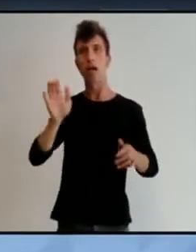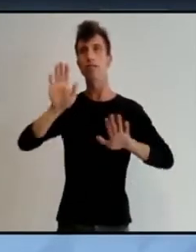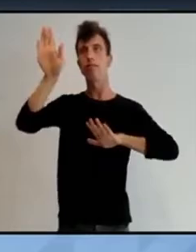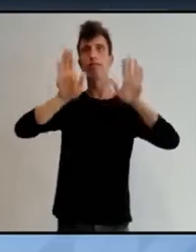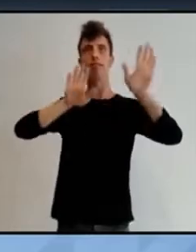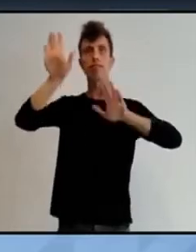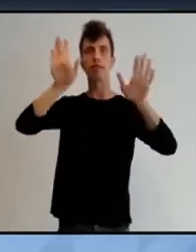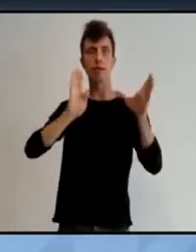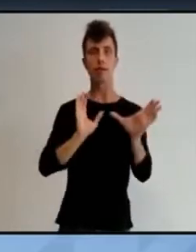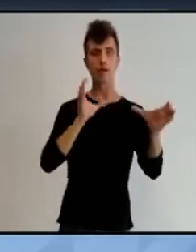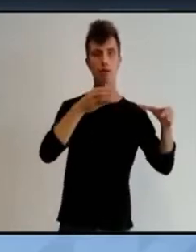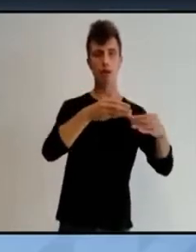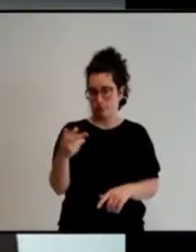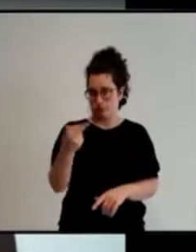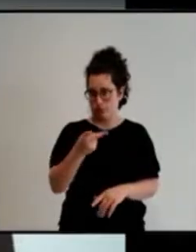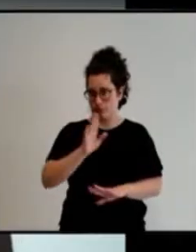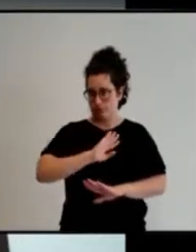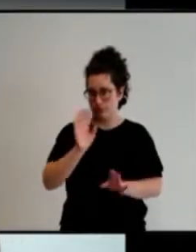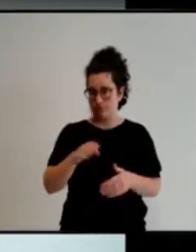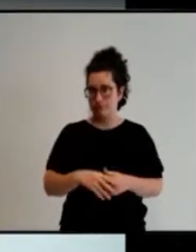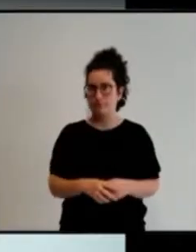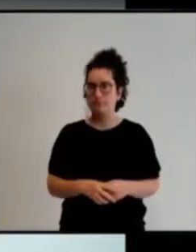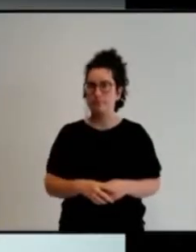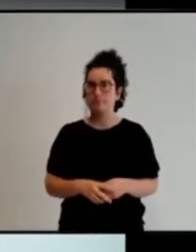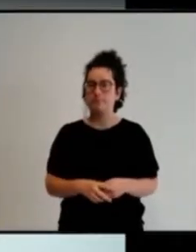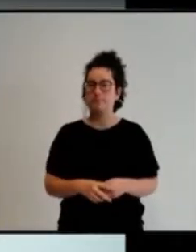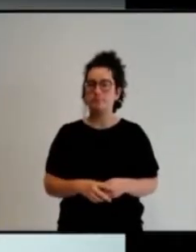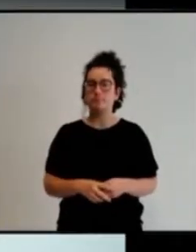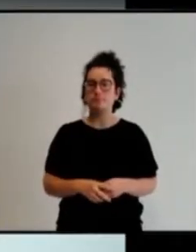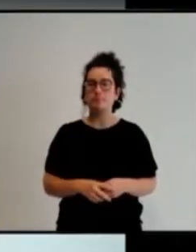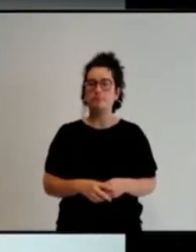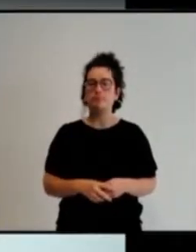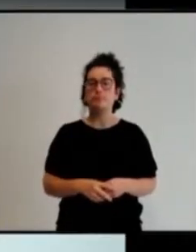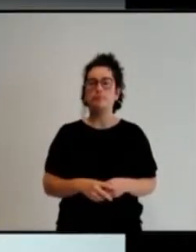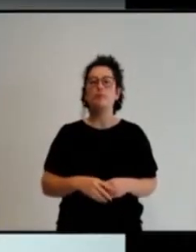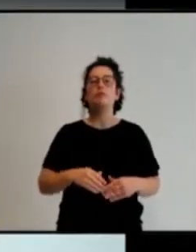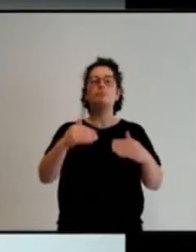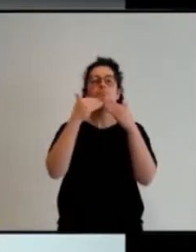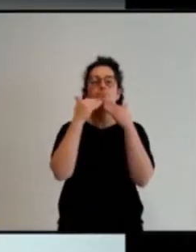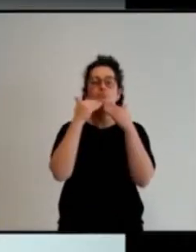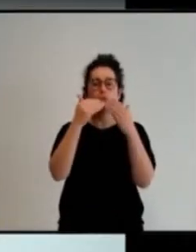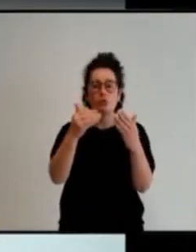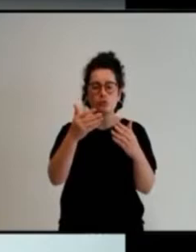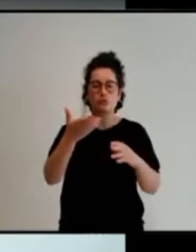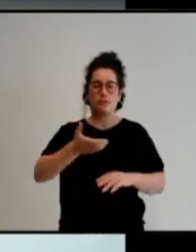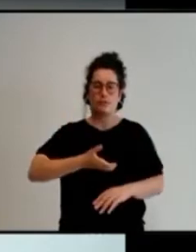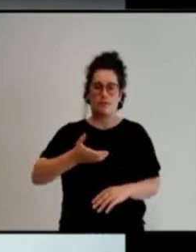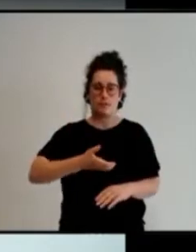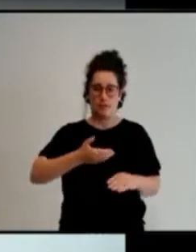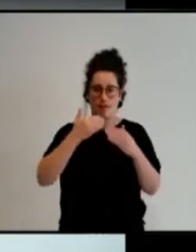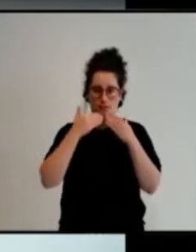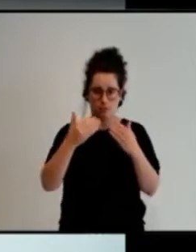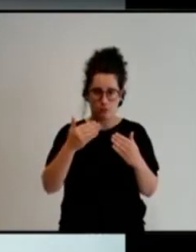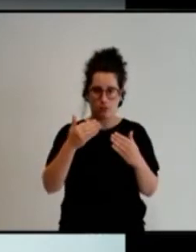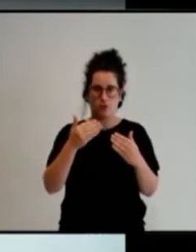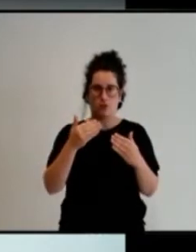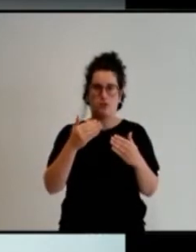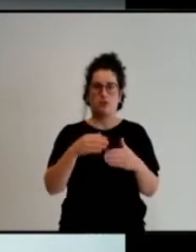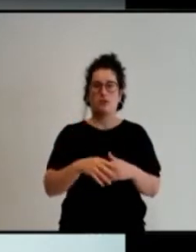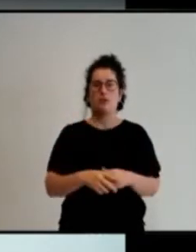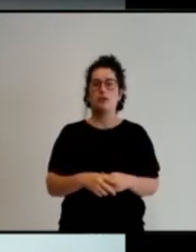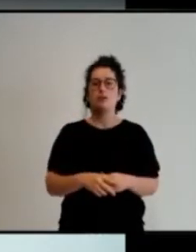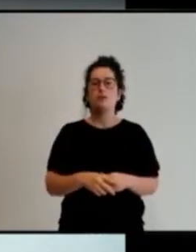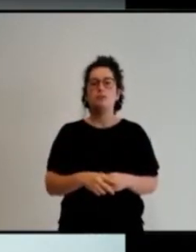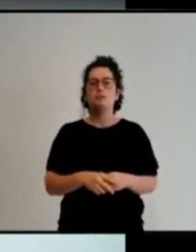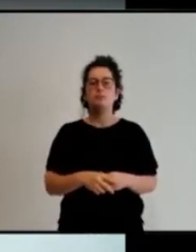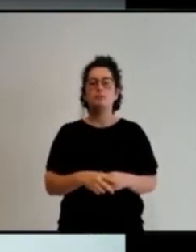uno de los grupos de la Paería. Muchísimas gracias al alcalde y a todo el Pleno. No